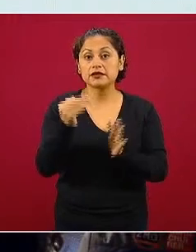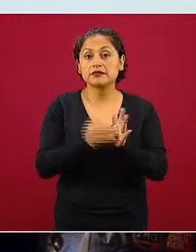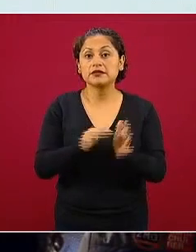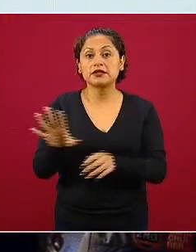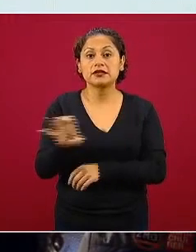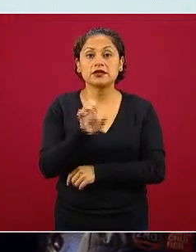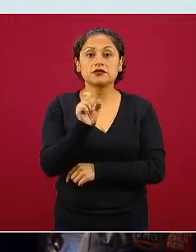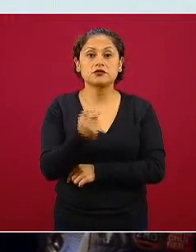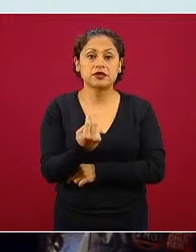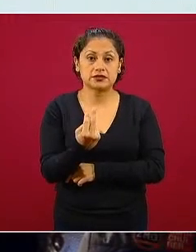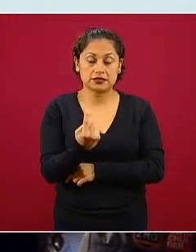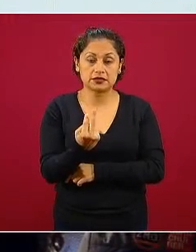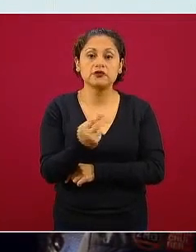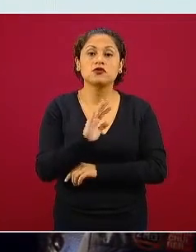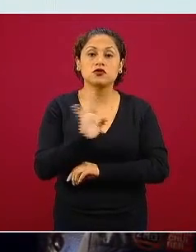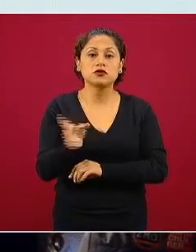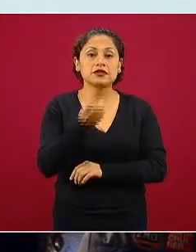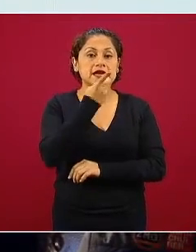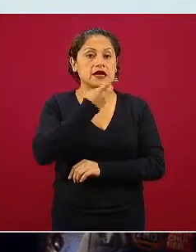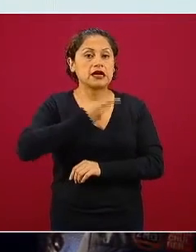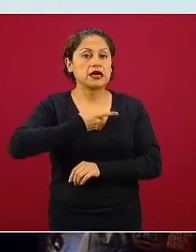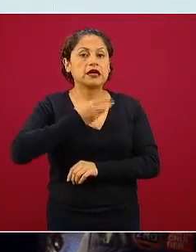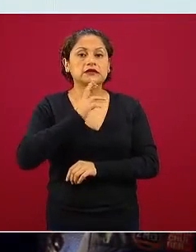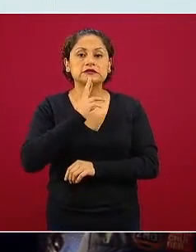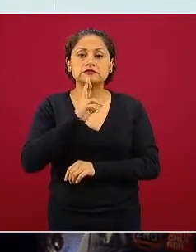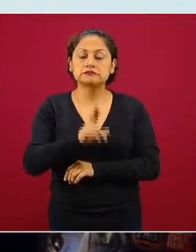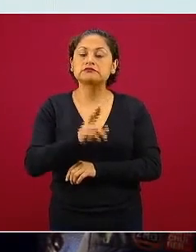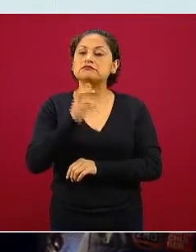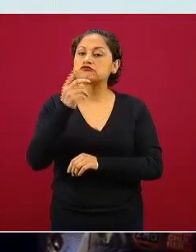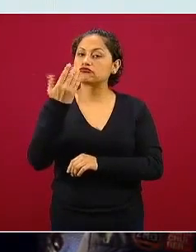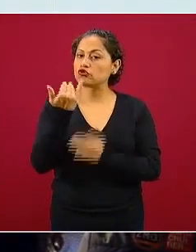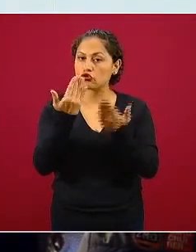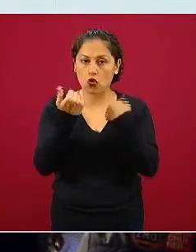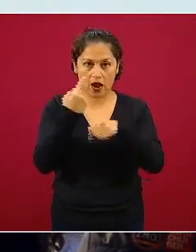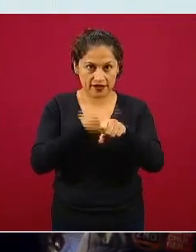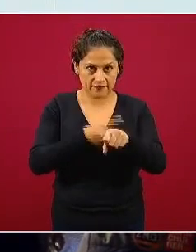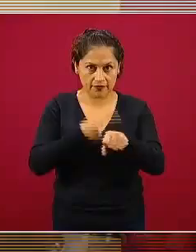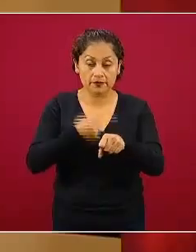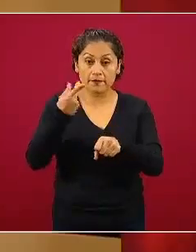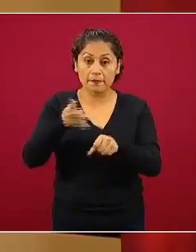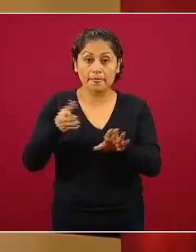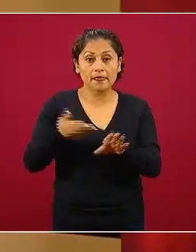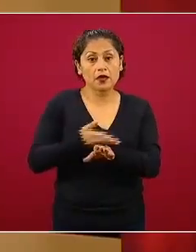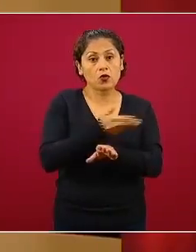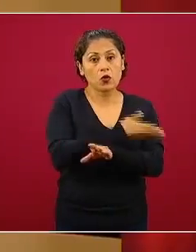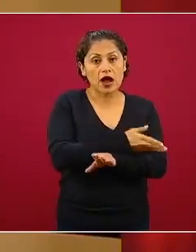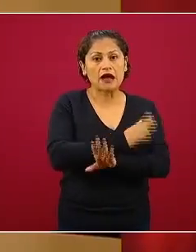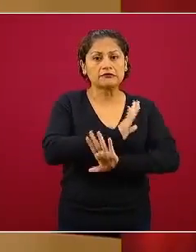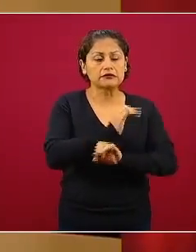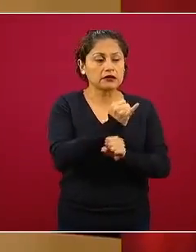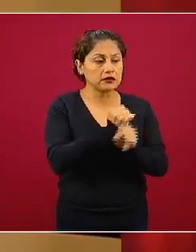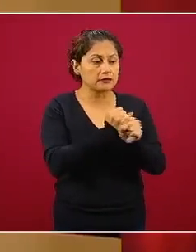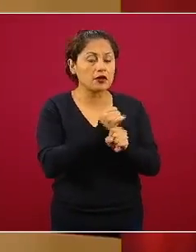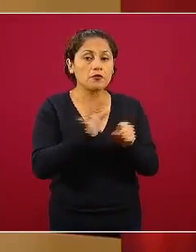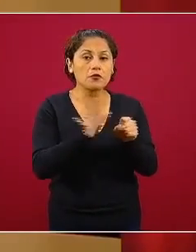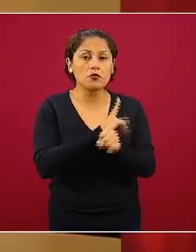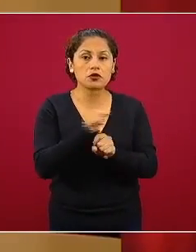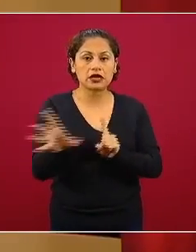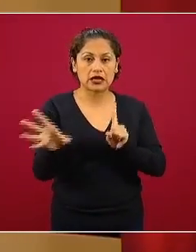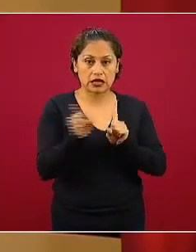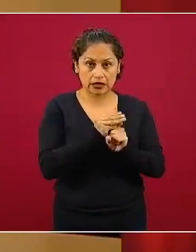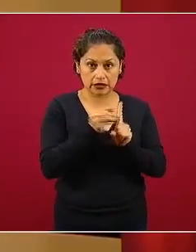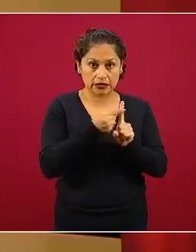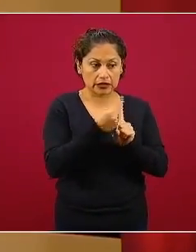resultaron negativos pero la razón por la que se inició el estudio es o bien eran contactos en una serie de casos y contactos